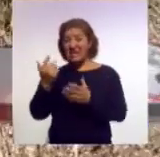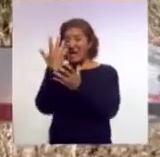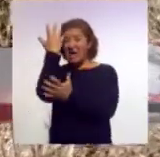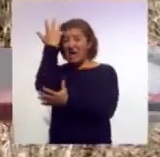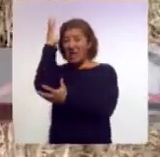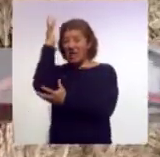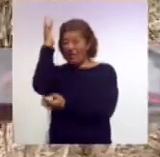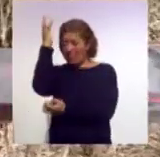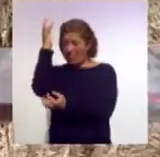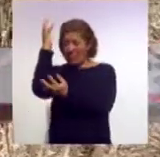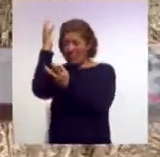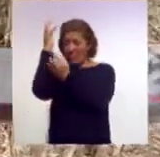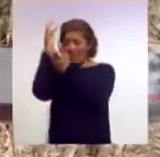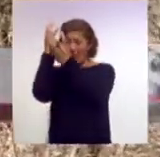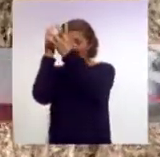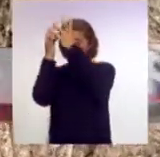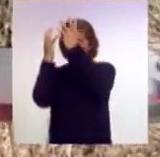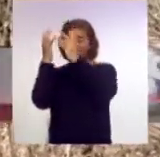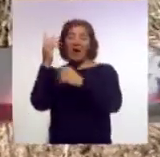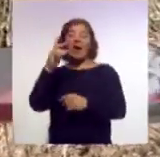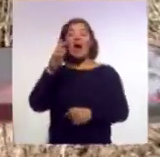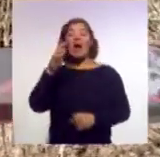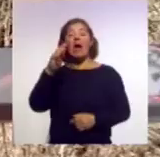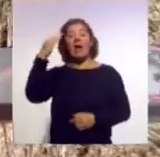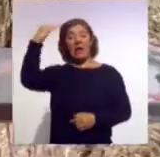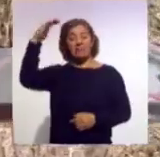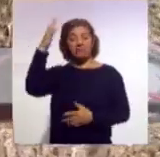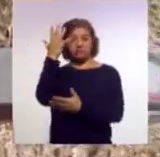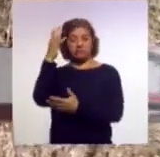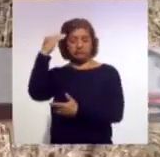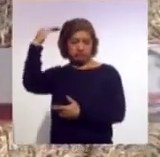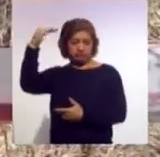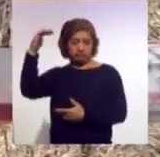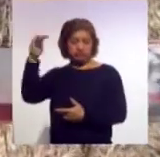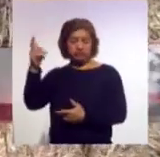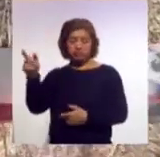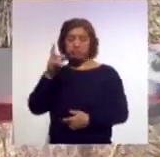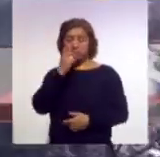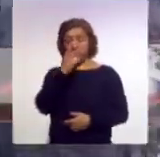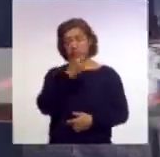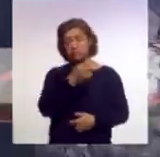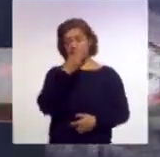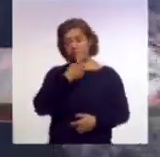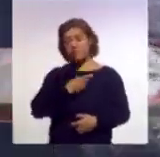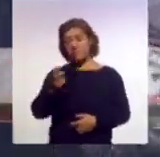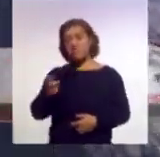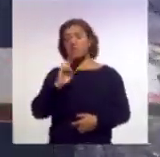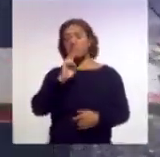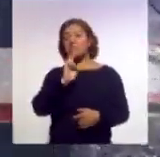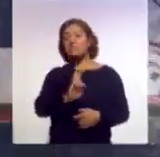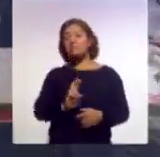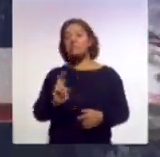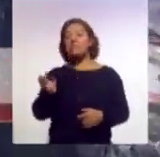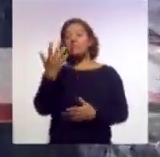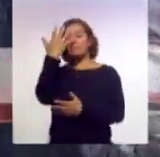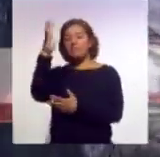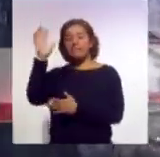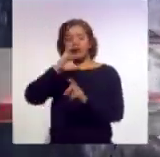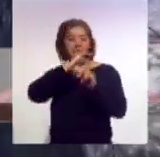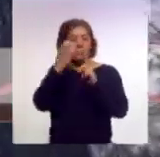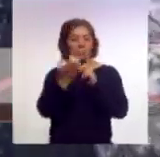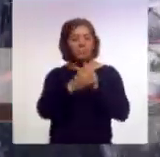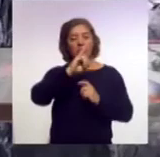y media hectárea de árbol adulto. Así lo reportó el jefe del Departamento de Protección de la Comisión Nacional Forestal Intraxcala,